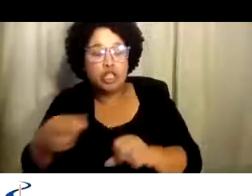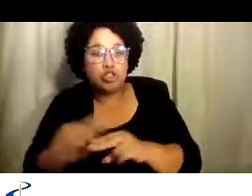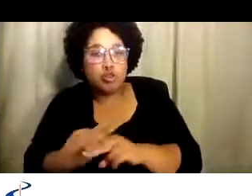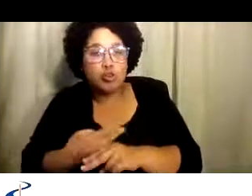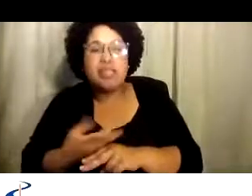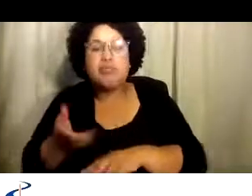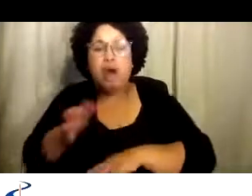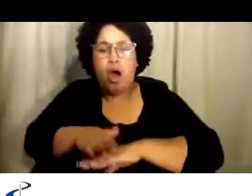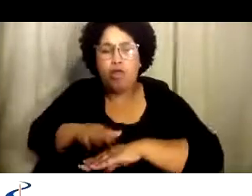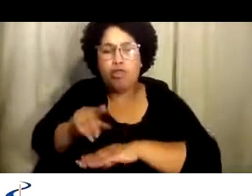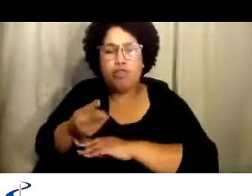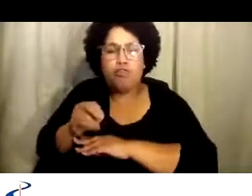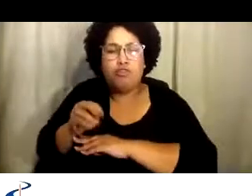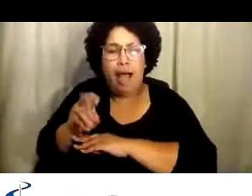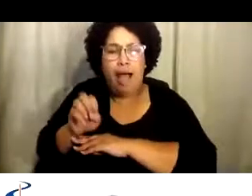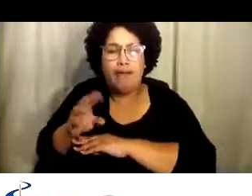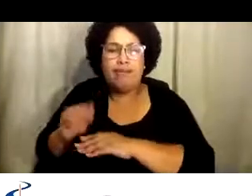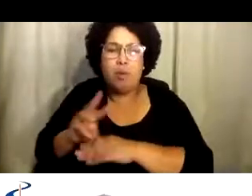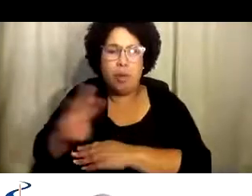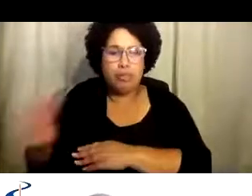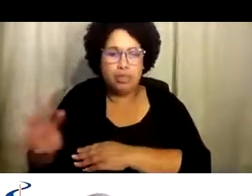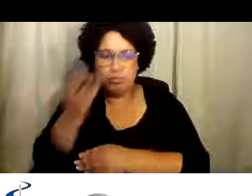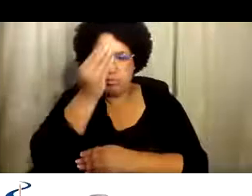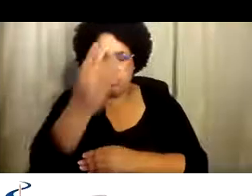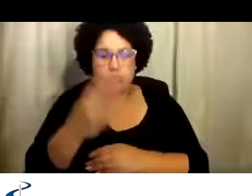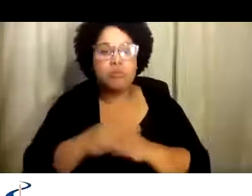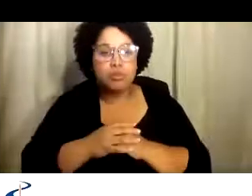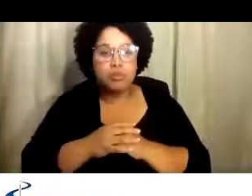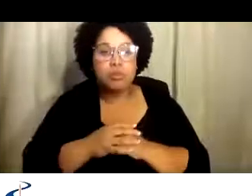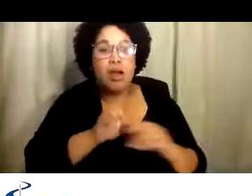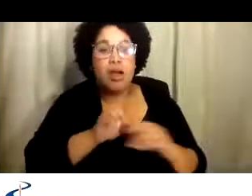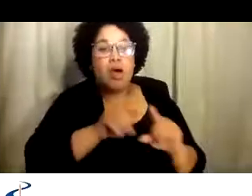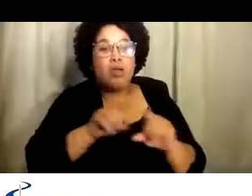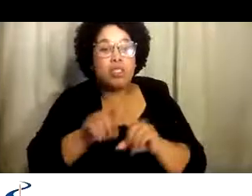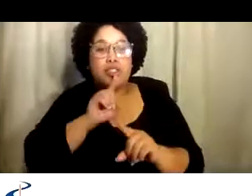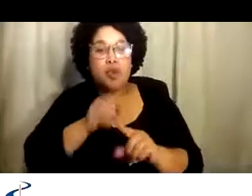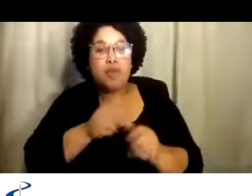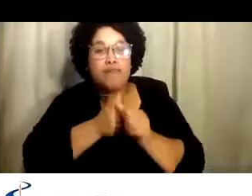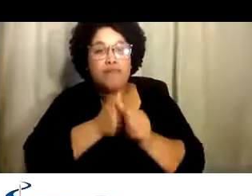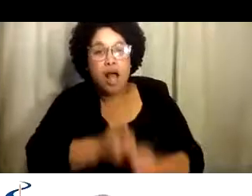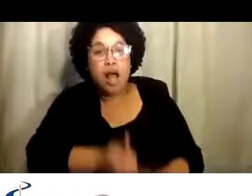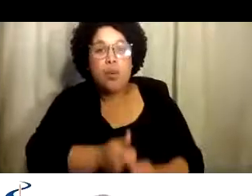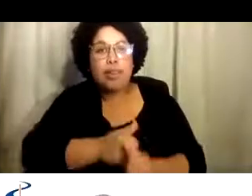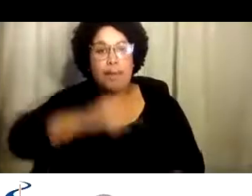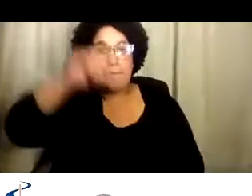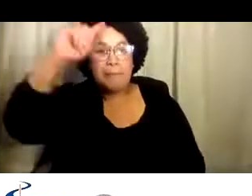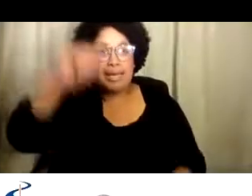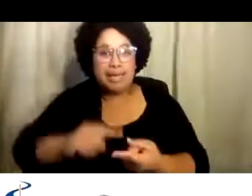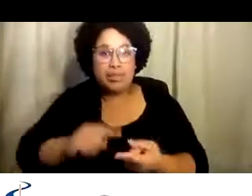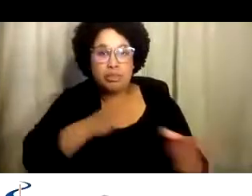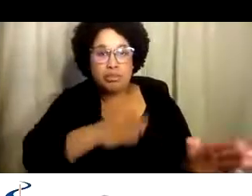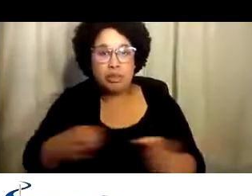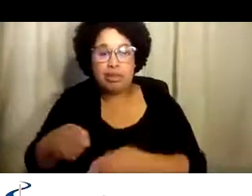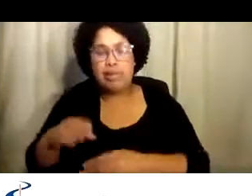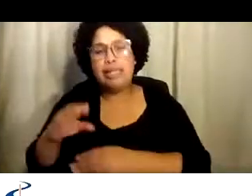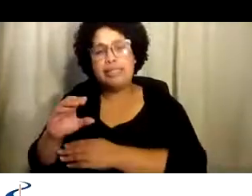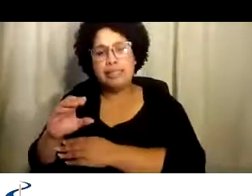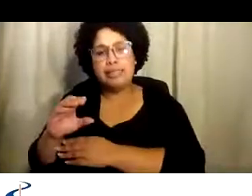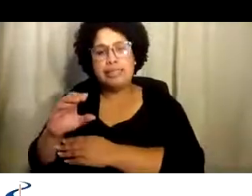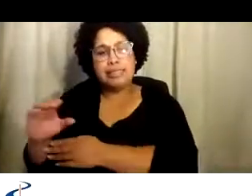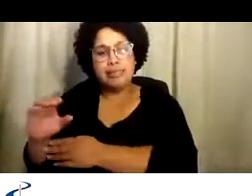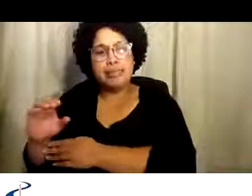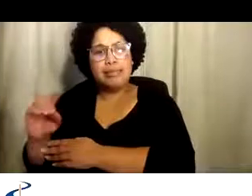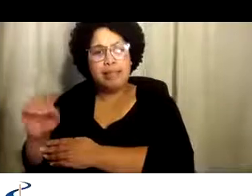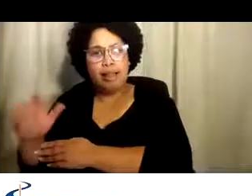usar PPE y les pedimos que lo revisen, lo cual está disponible en el sitio web. También queremos asegurarnos que estemos siguiendo el plan de mitigación,